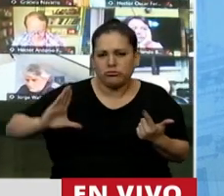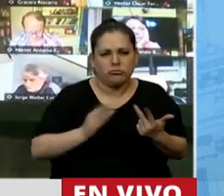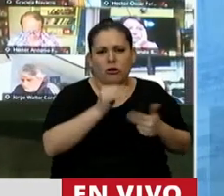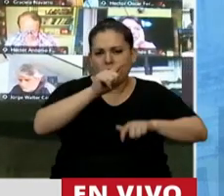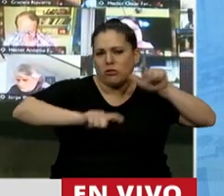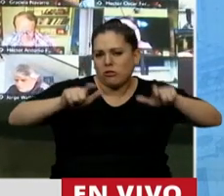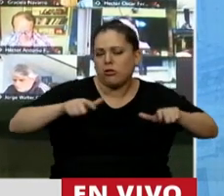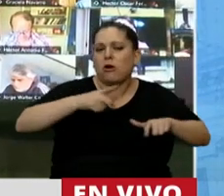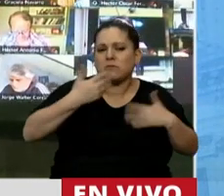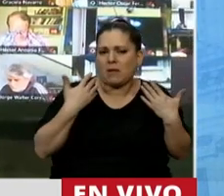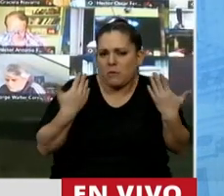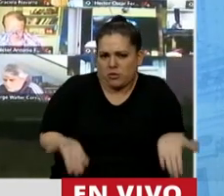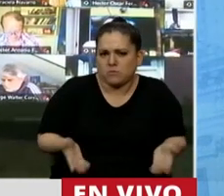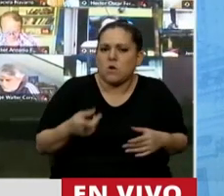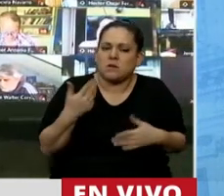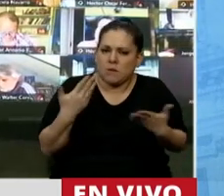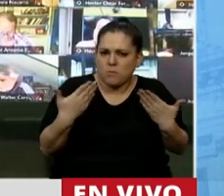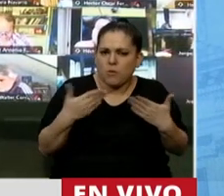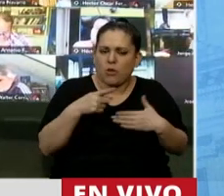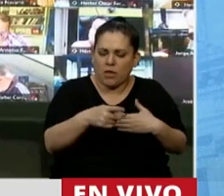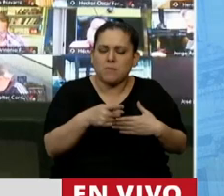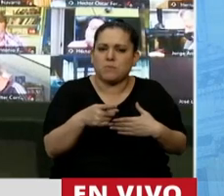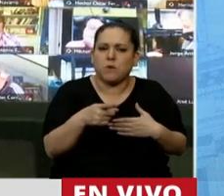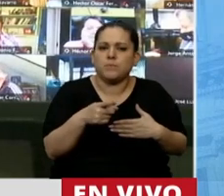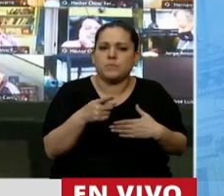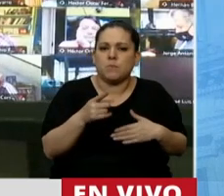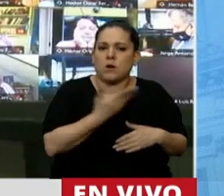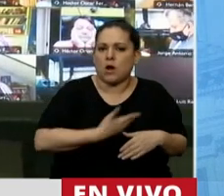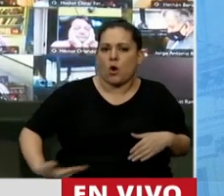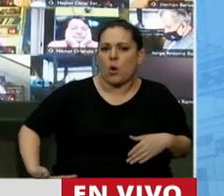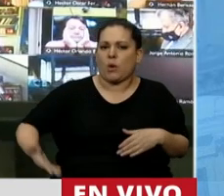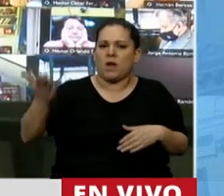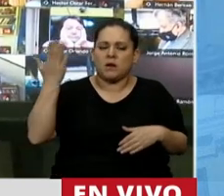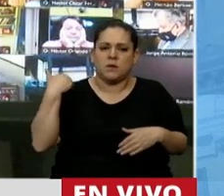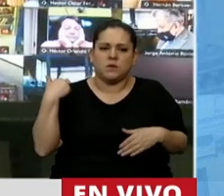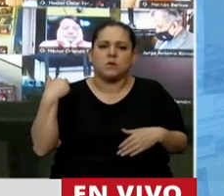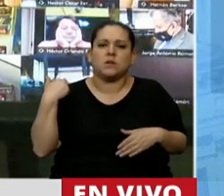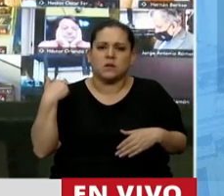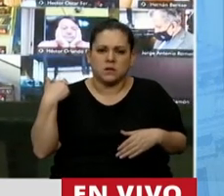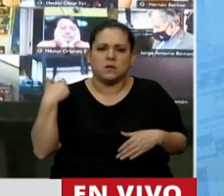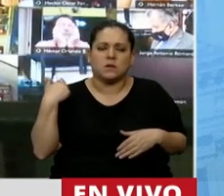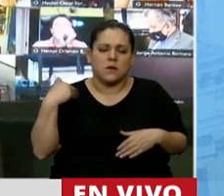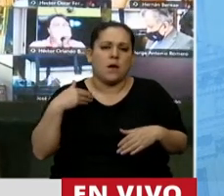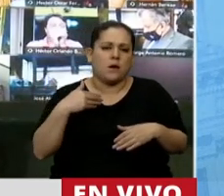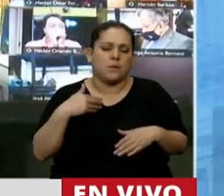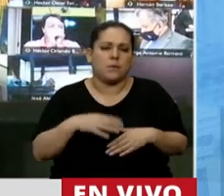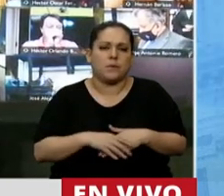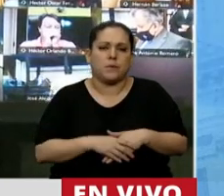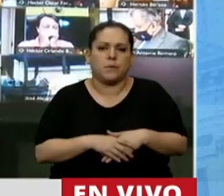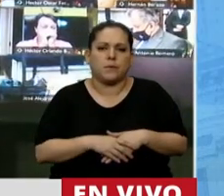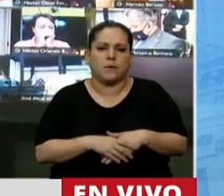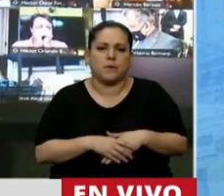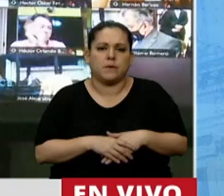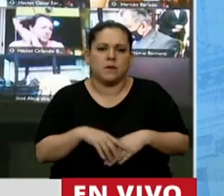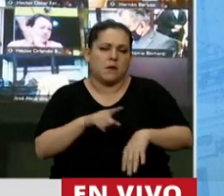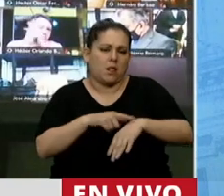estamos dispuestos a poner nuevamente en escena. Durante el gobierno anterior, se bajó de ningún... Vaya redondeando, diputada, que